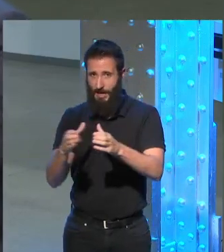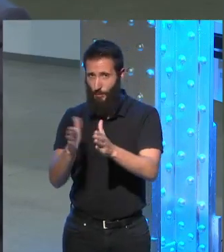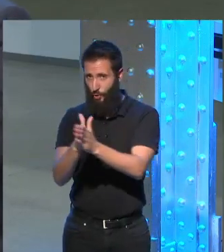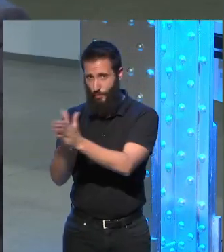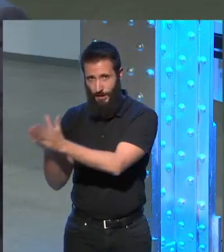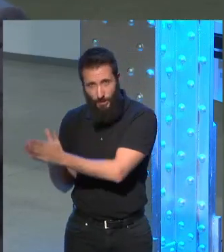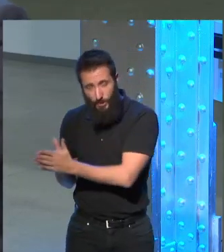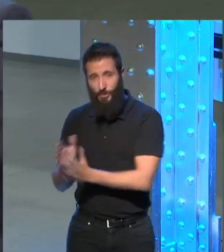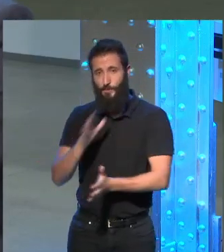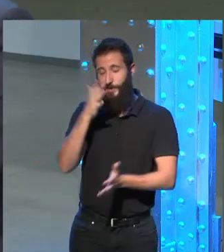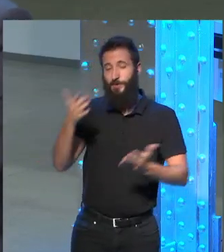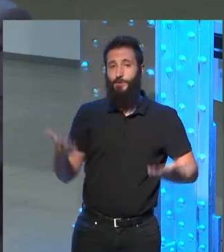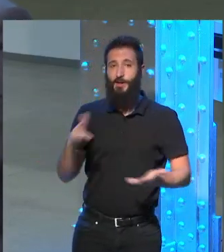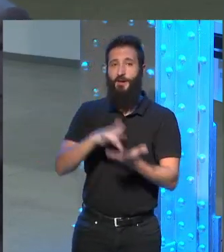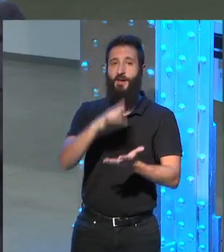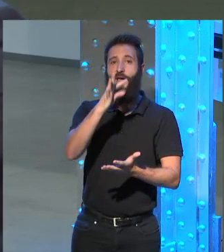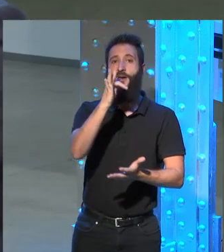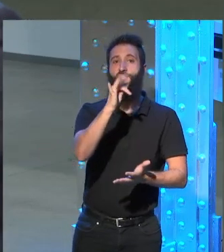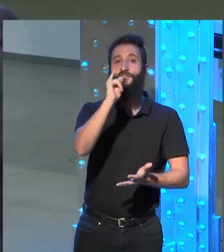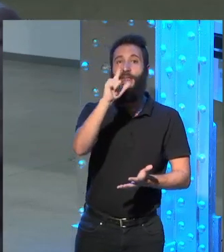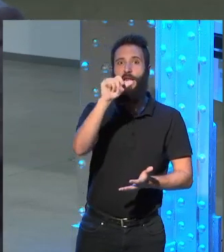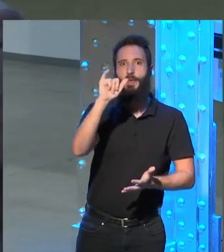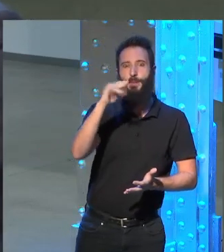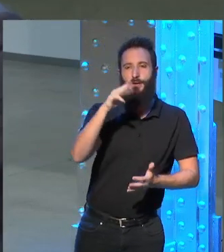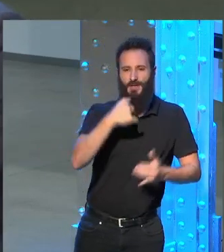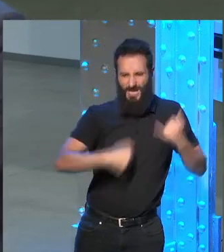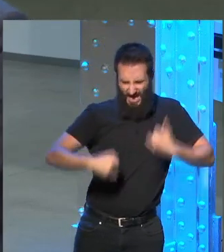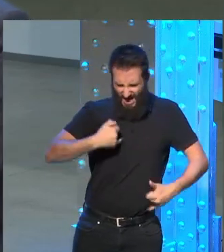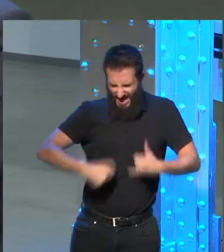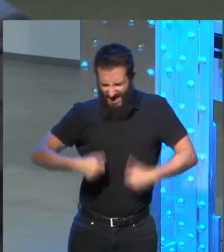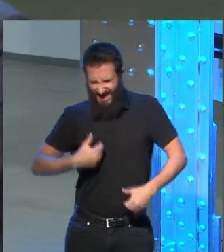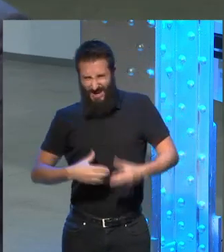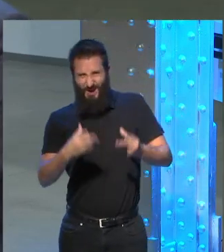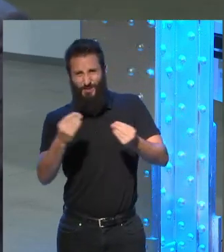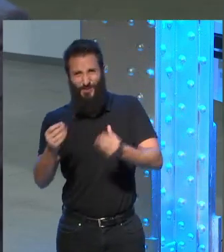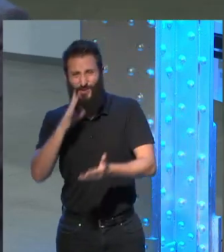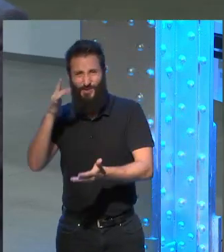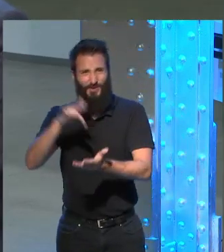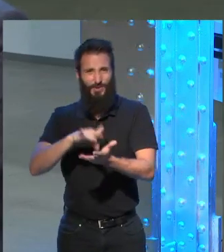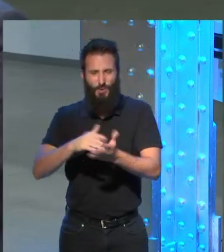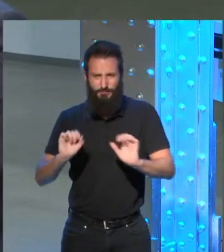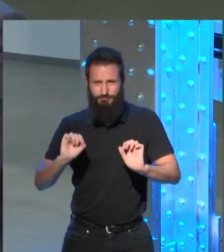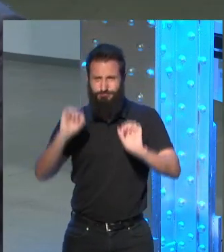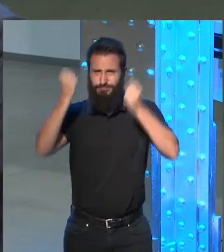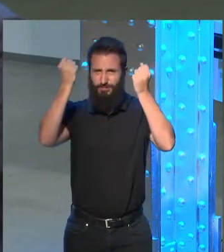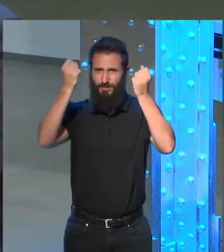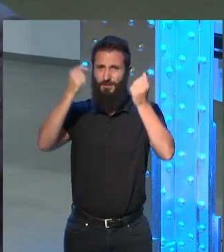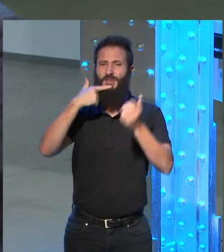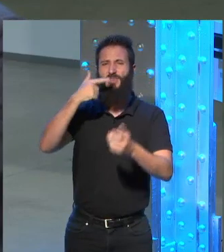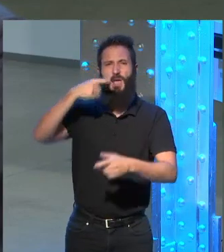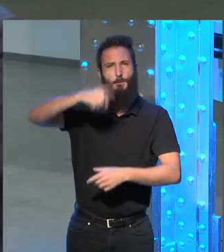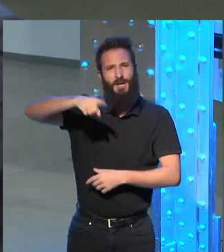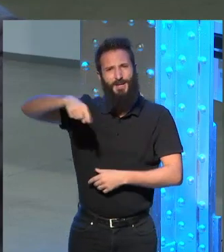compañeros y entonces bueno Philippe queda malherido sobrevive le destrozan la quijada y él pasa